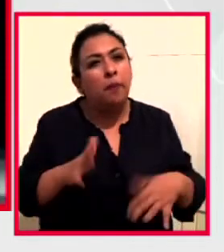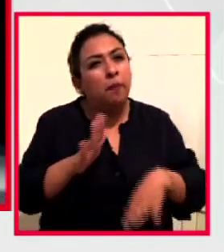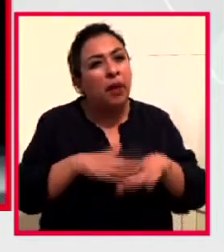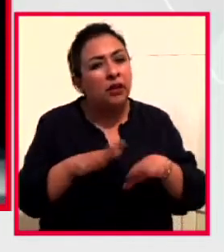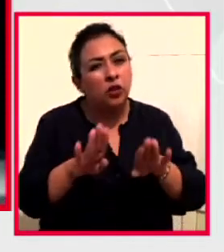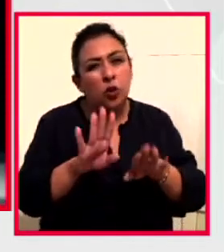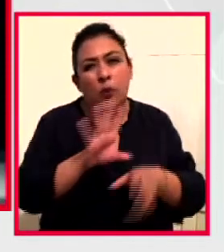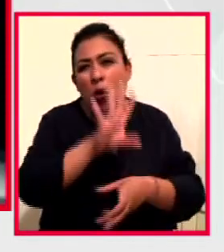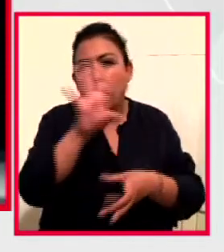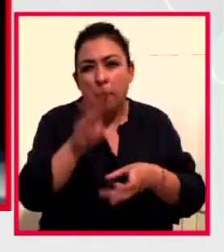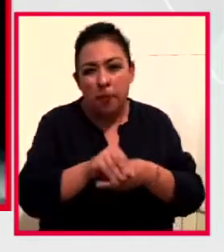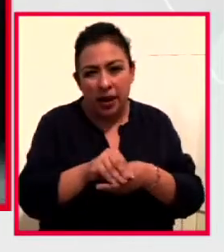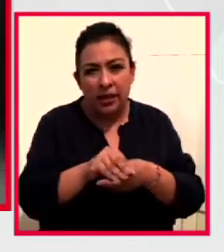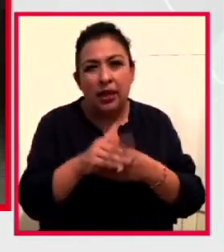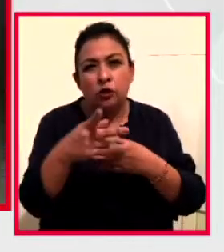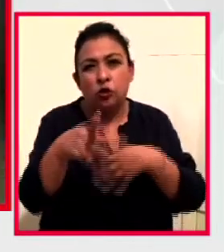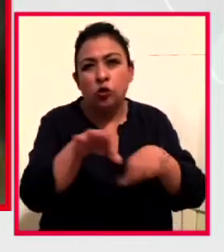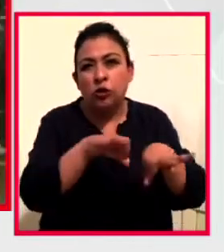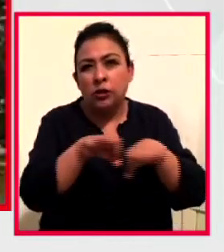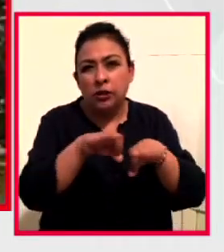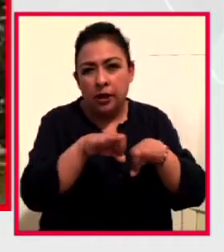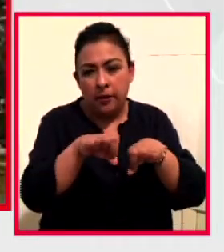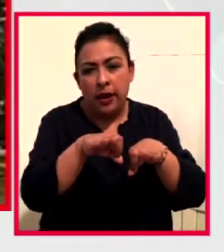del trabajo de al borde.